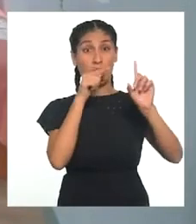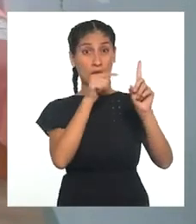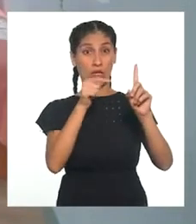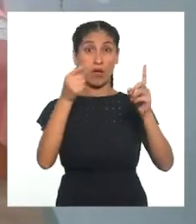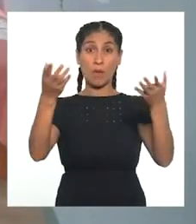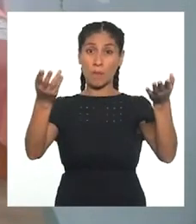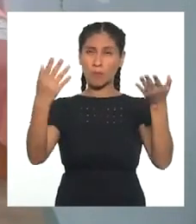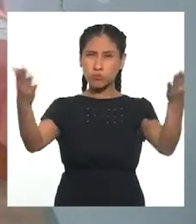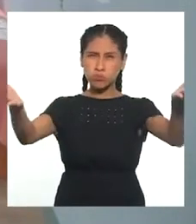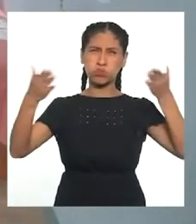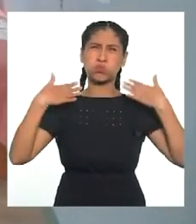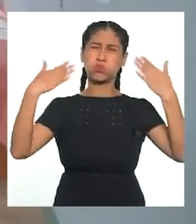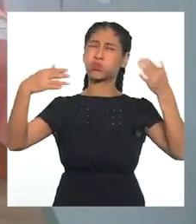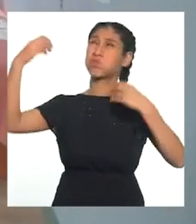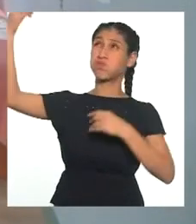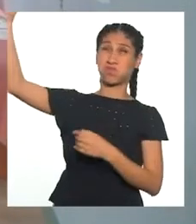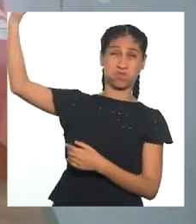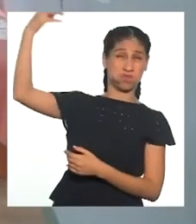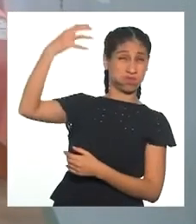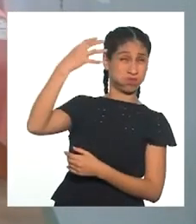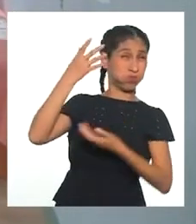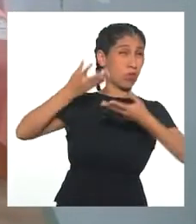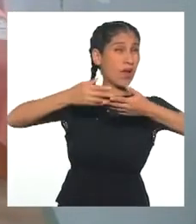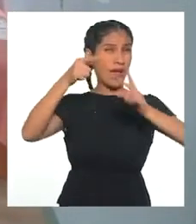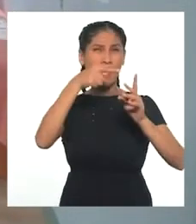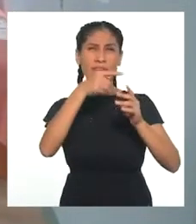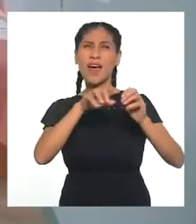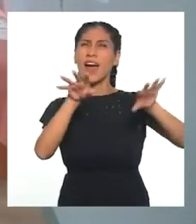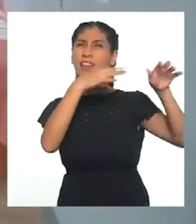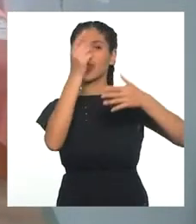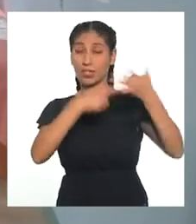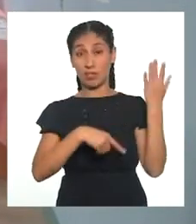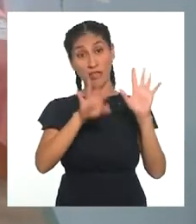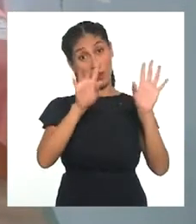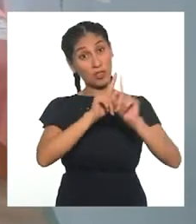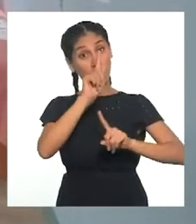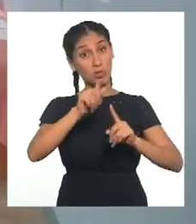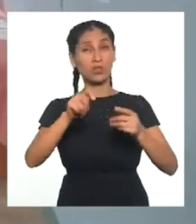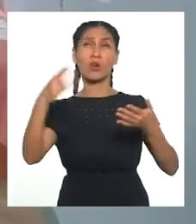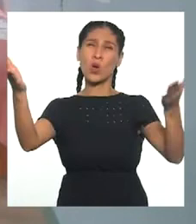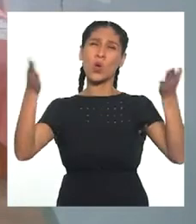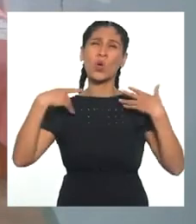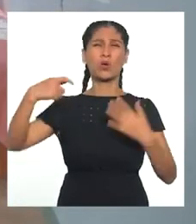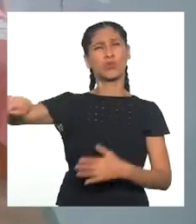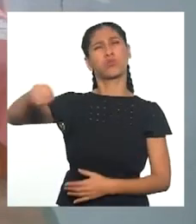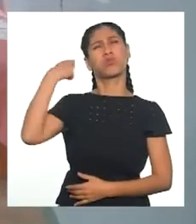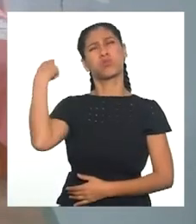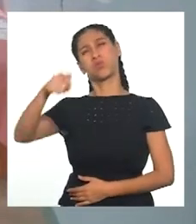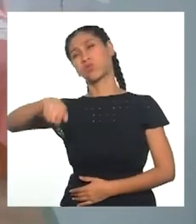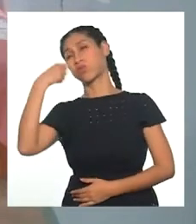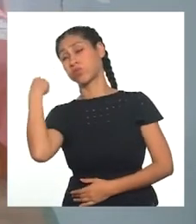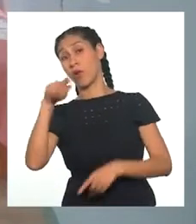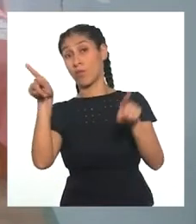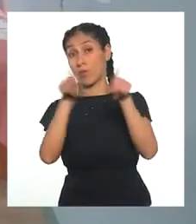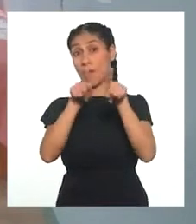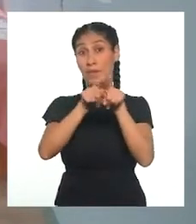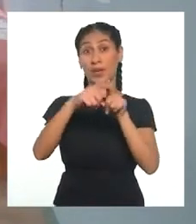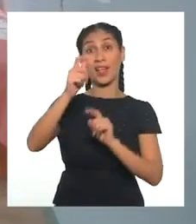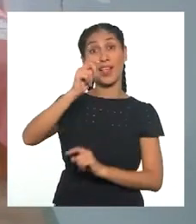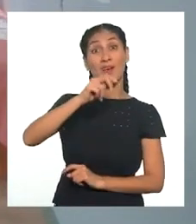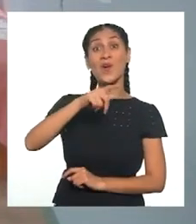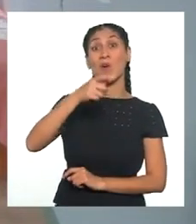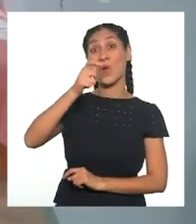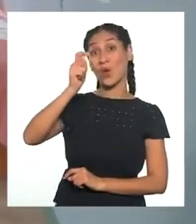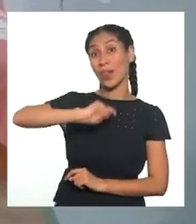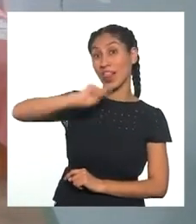calor del verano? quizás se refresquen con un abanico, quizás se coman un helado o un marciano heladito, tal vez